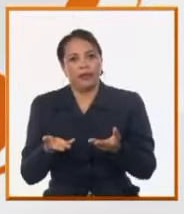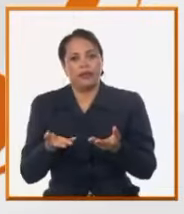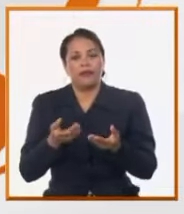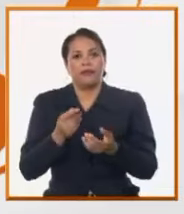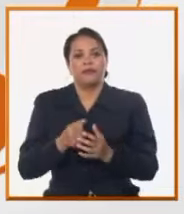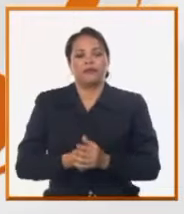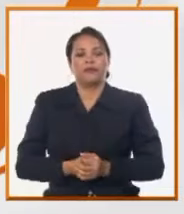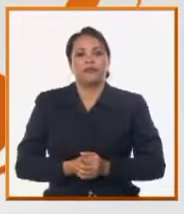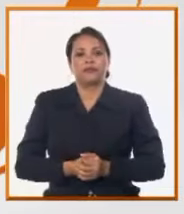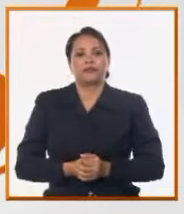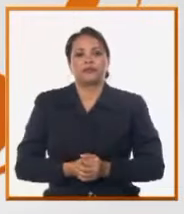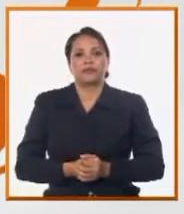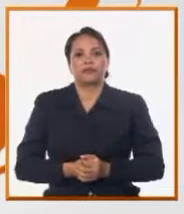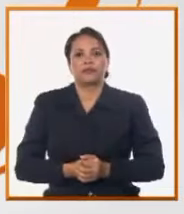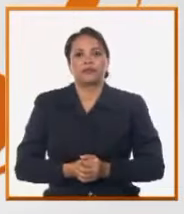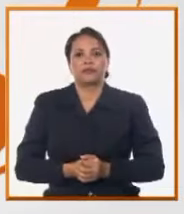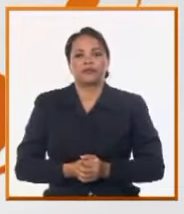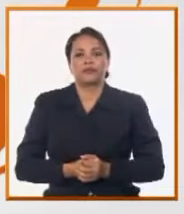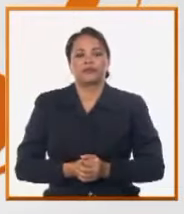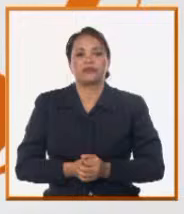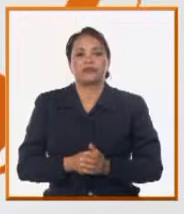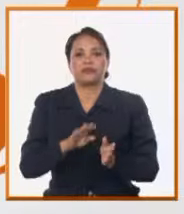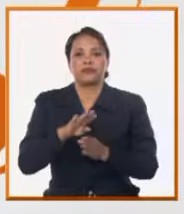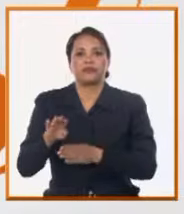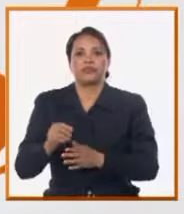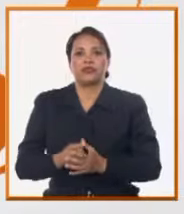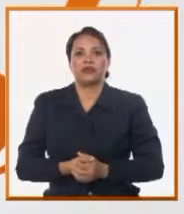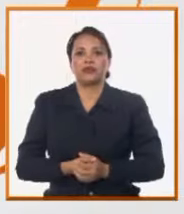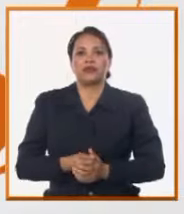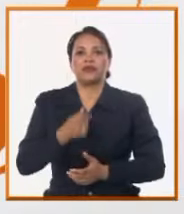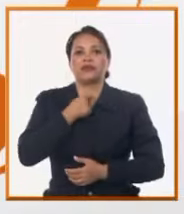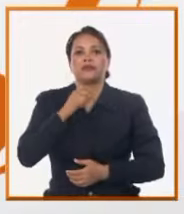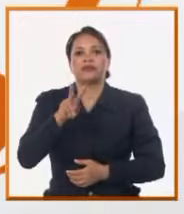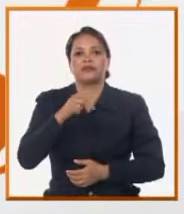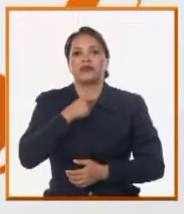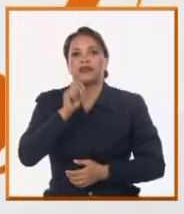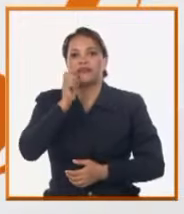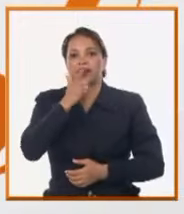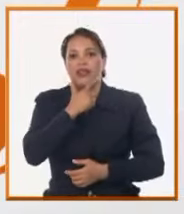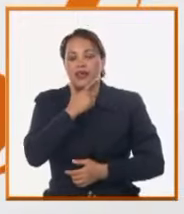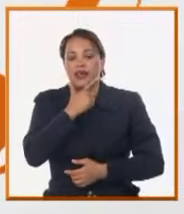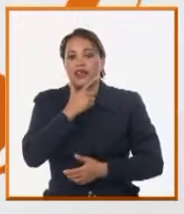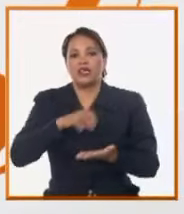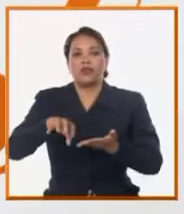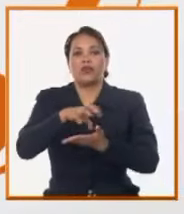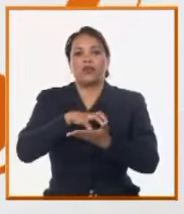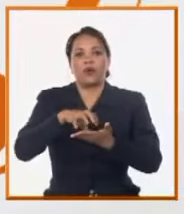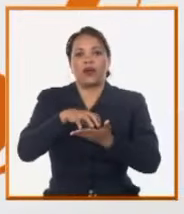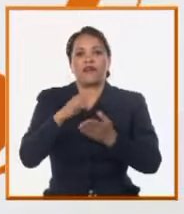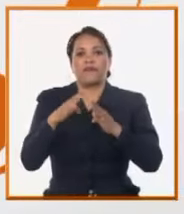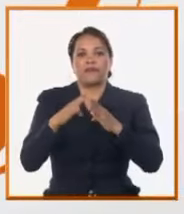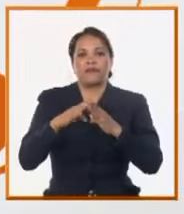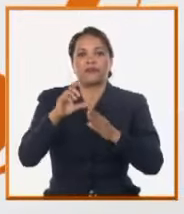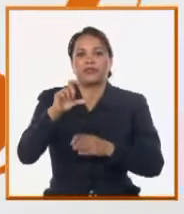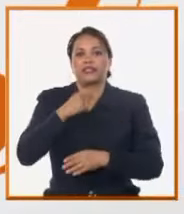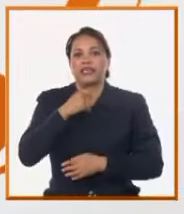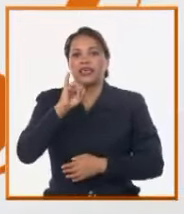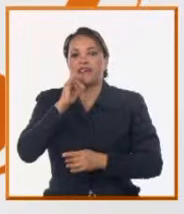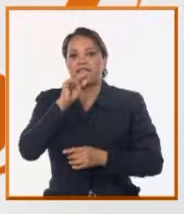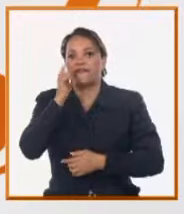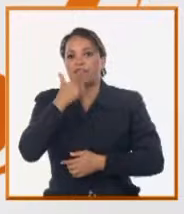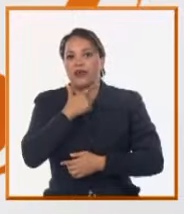lo energético. Yo me llamo Evelia Redondo Millares, vivo en la Ceiba, en Avenida 57,